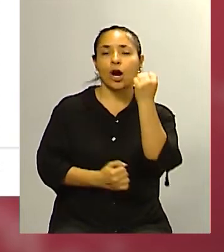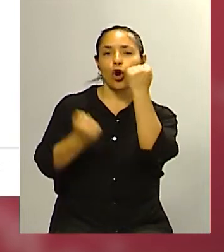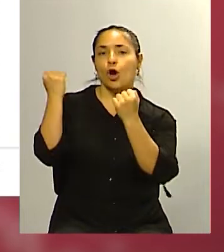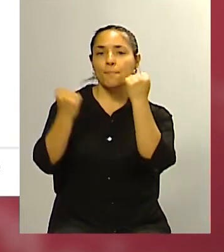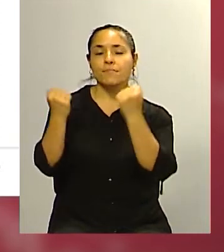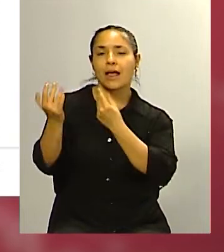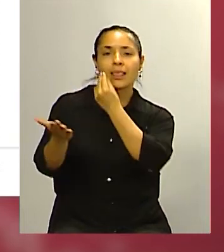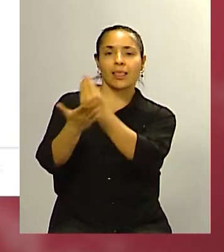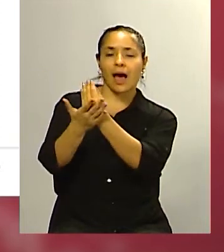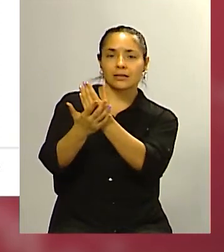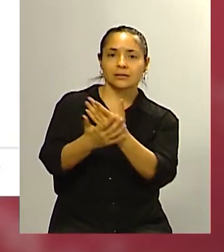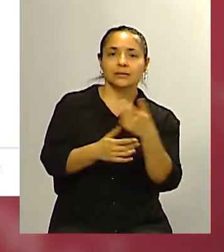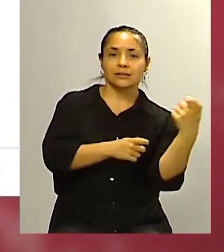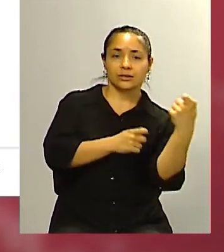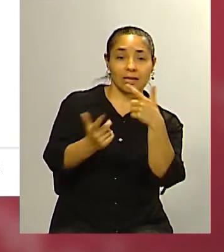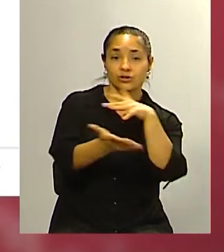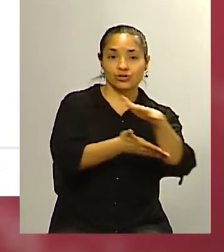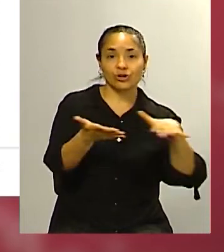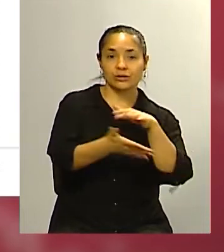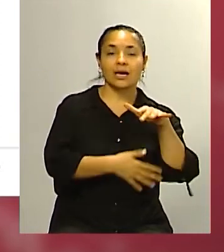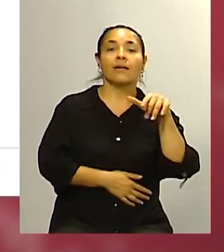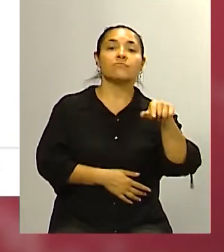52% se le da a puntos por el cambio